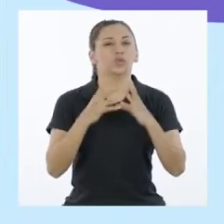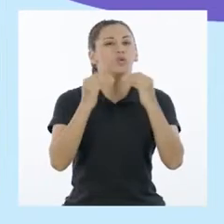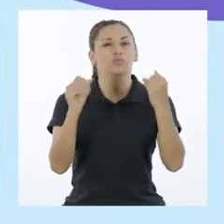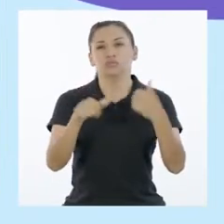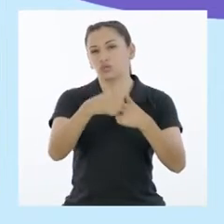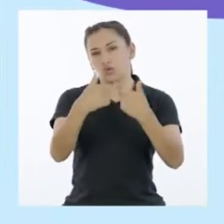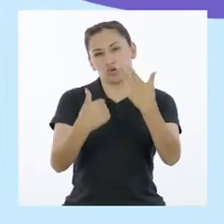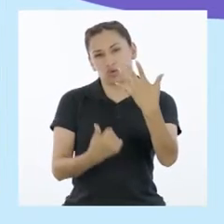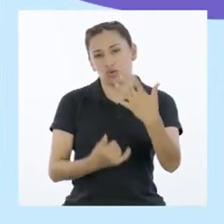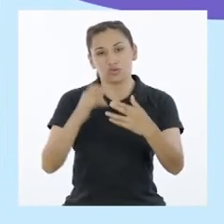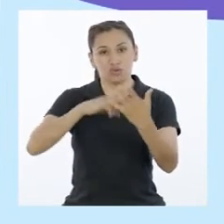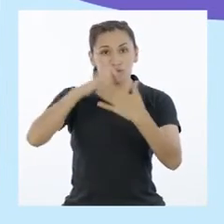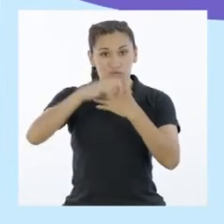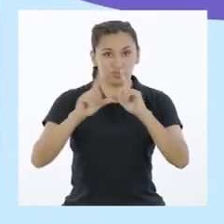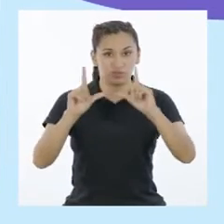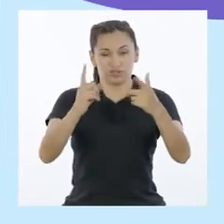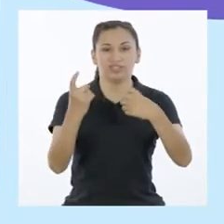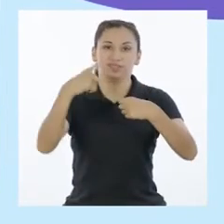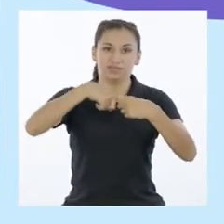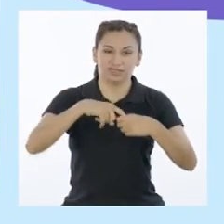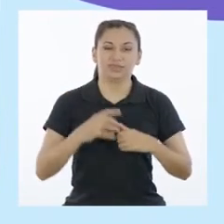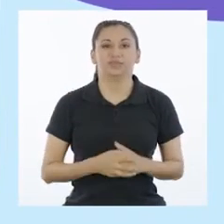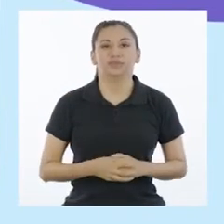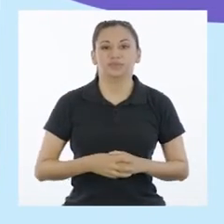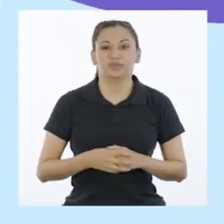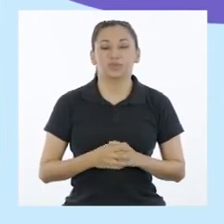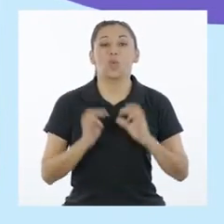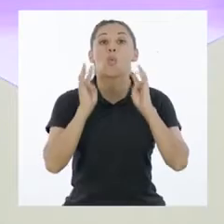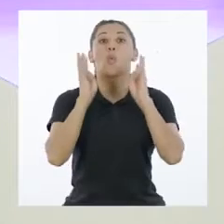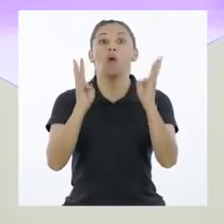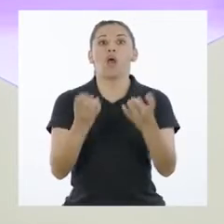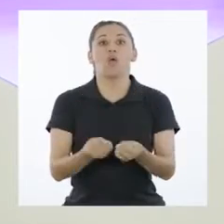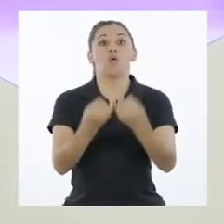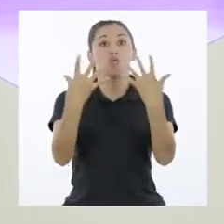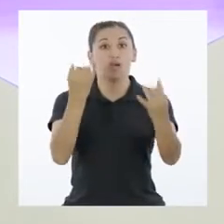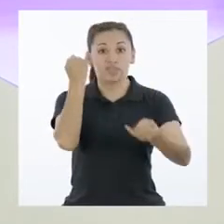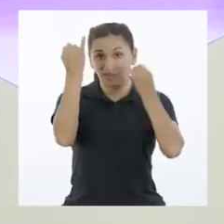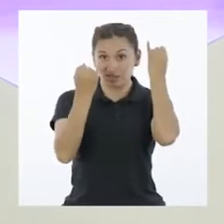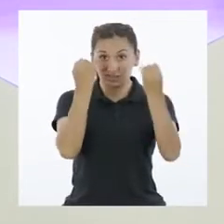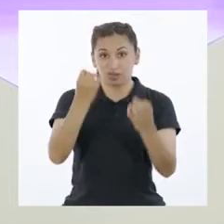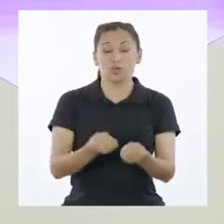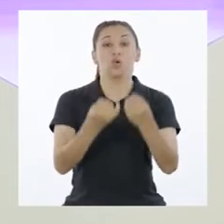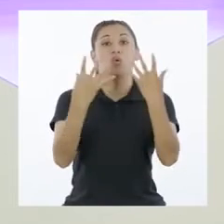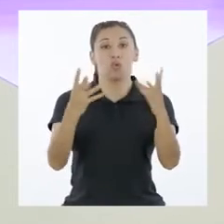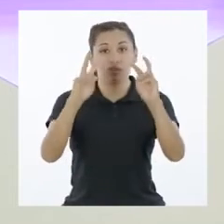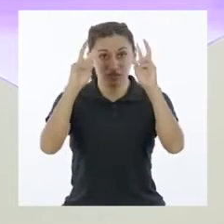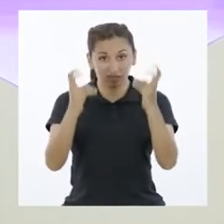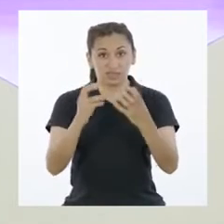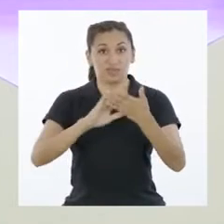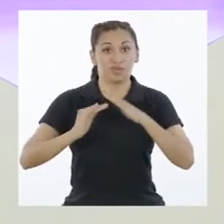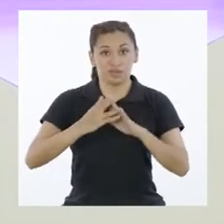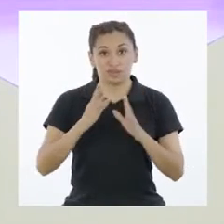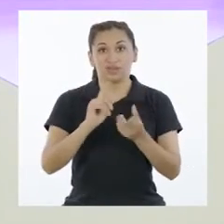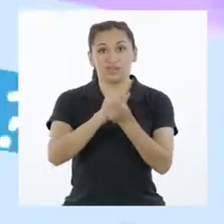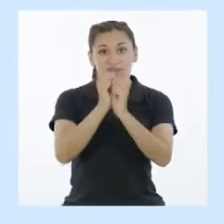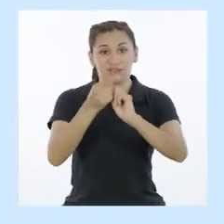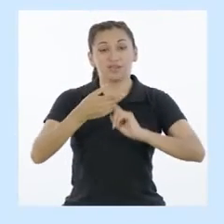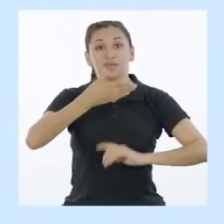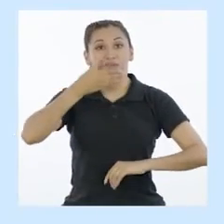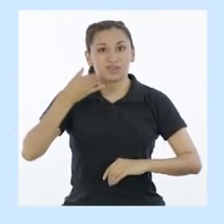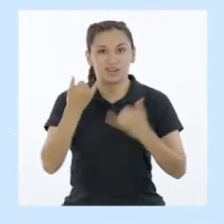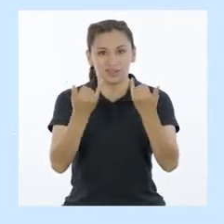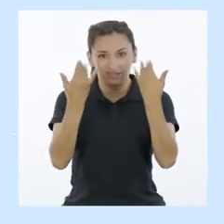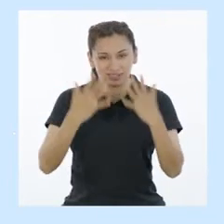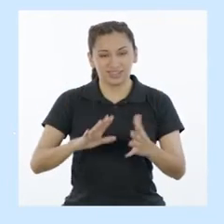Y muchos otros proyectos participativos ¡Guau! ¿Cuántas ideas y cuántos asuntos públicos por mejorar?